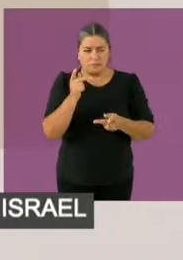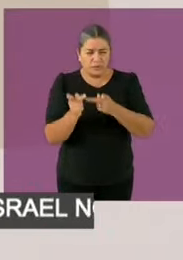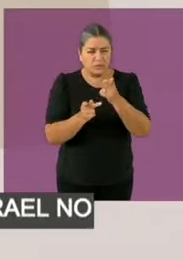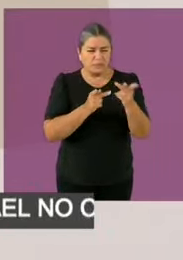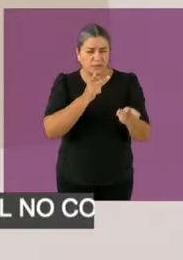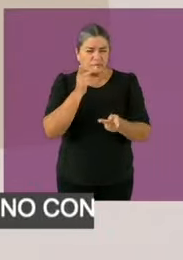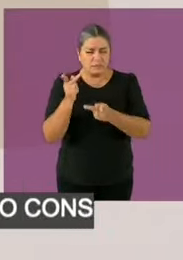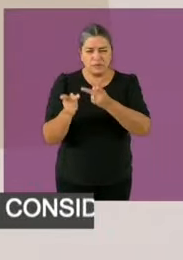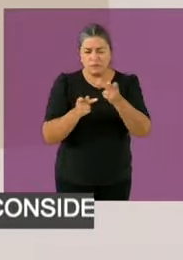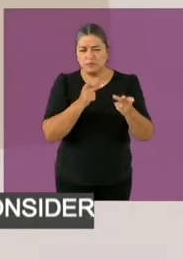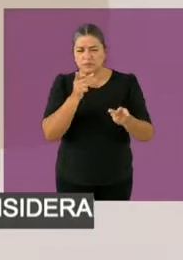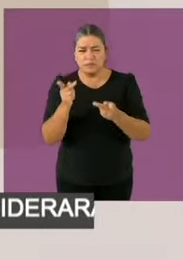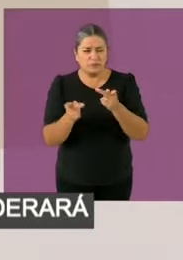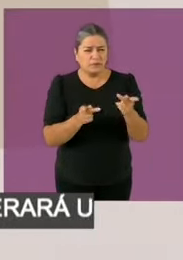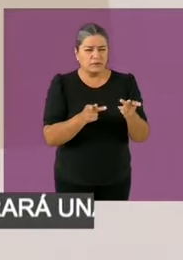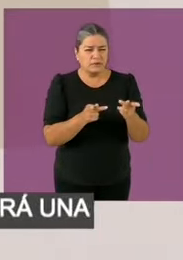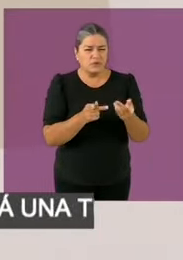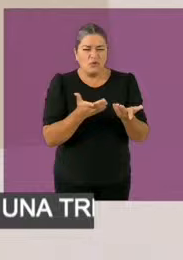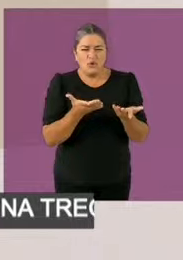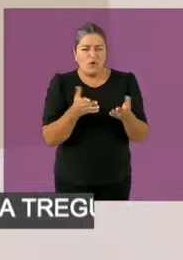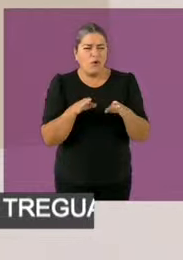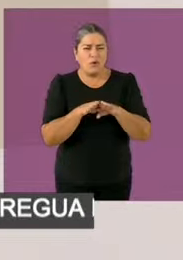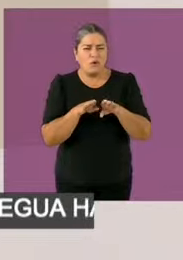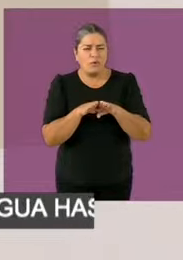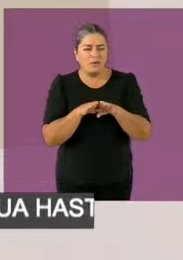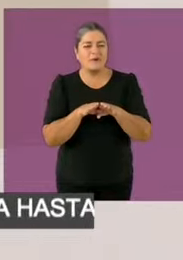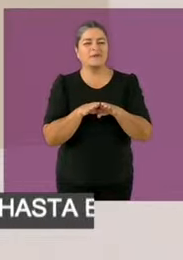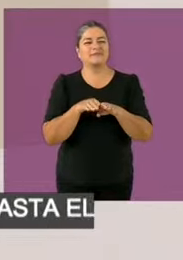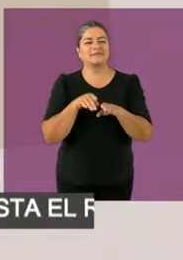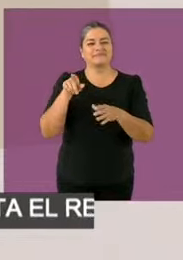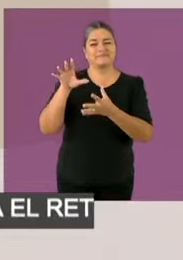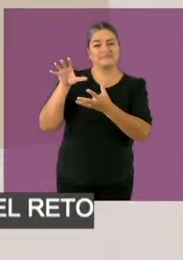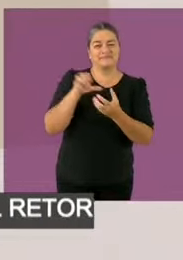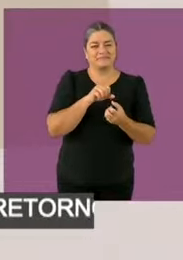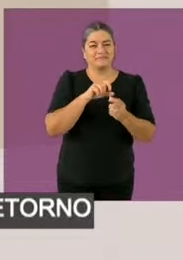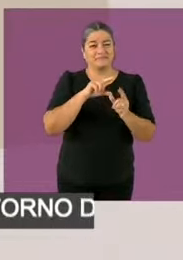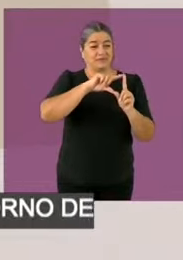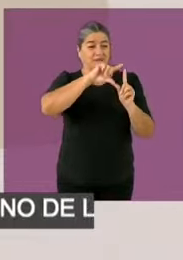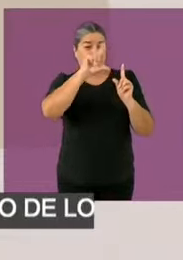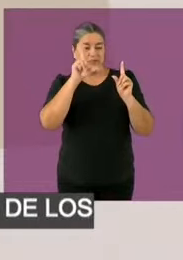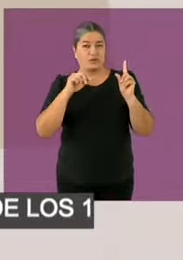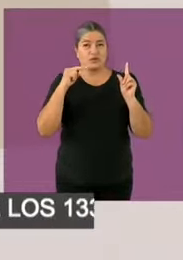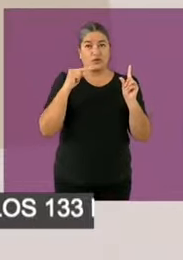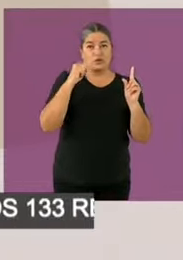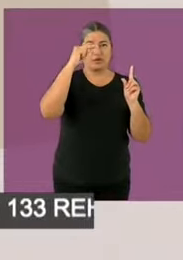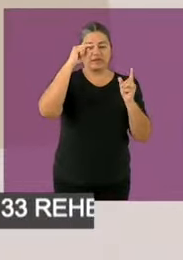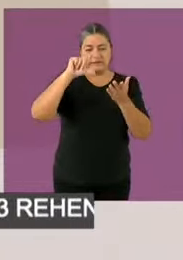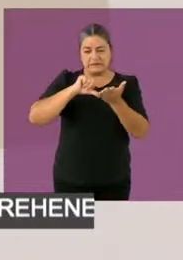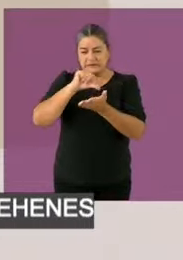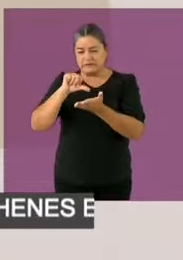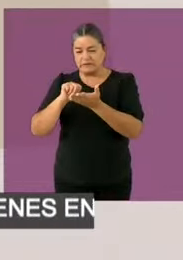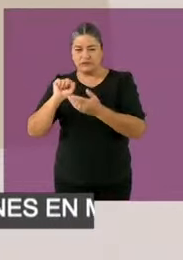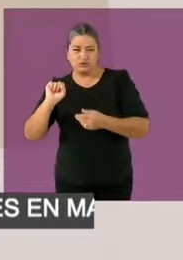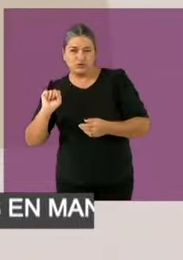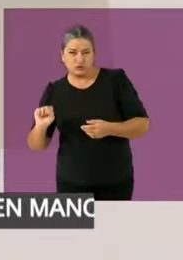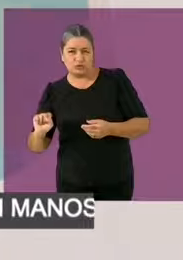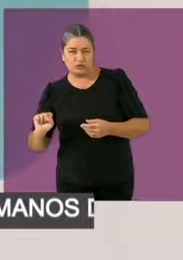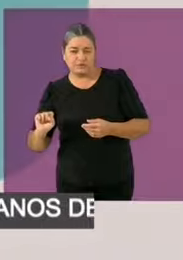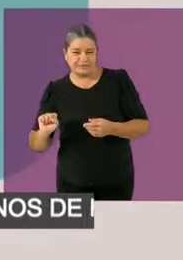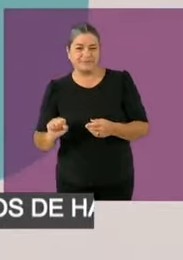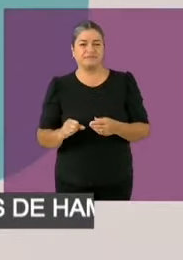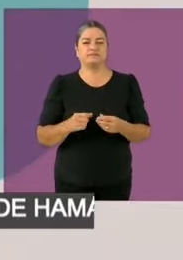regiones del país, norte, centro y sur. Tendrán hasta 40 segundos para responder cada una.